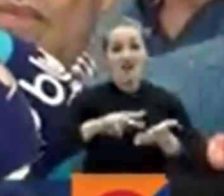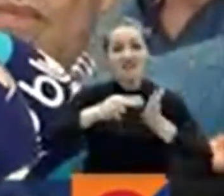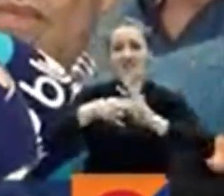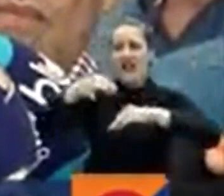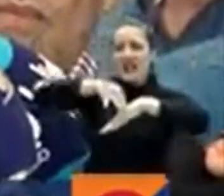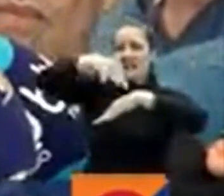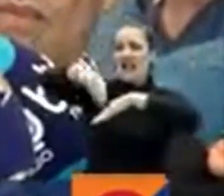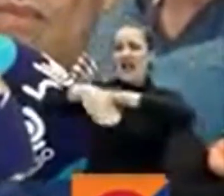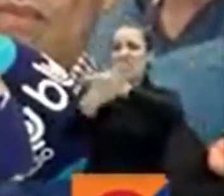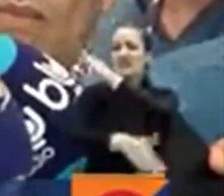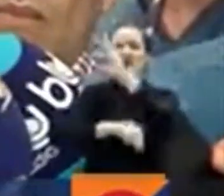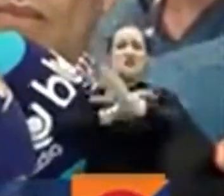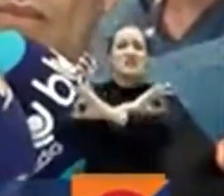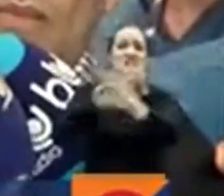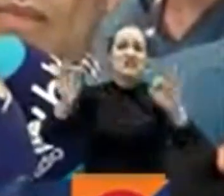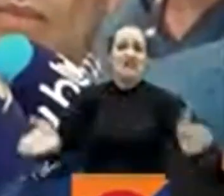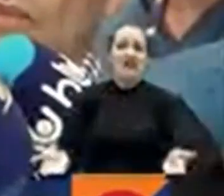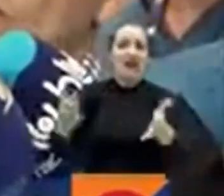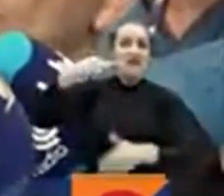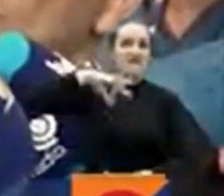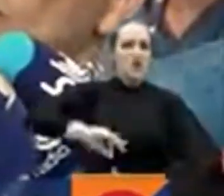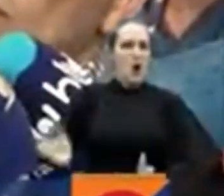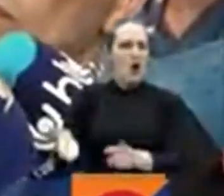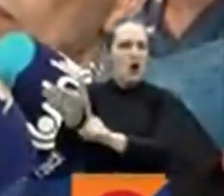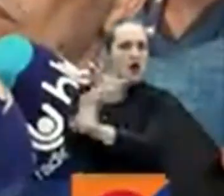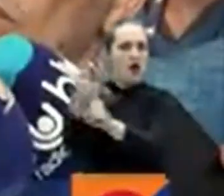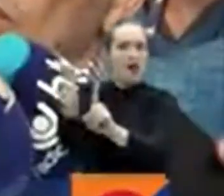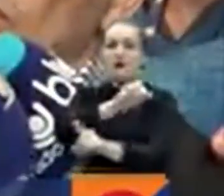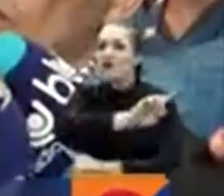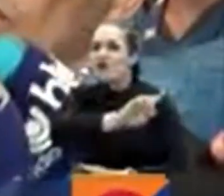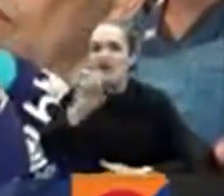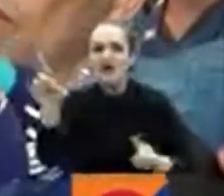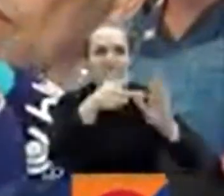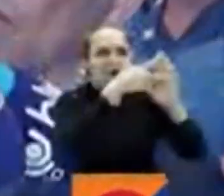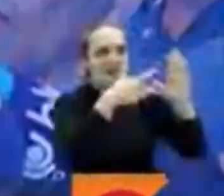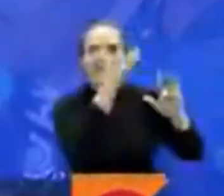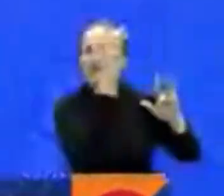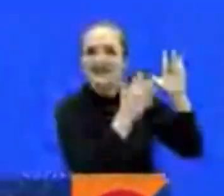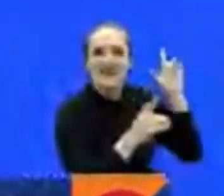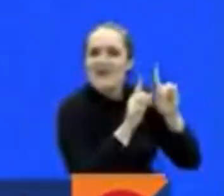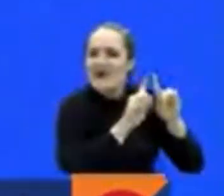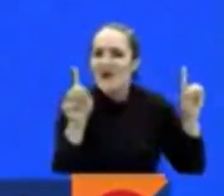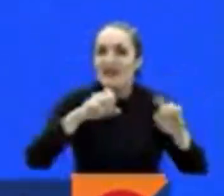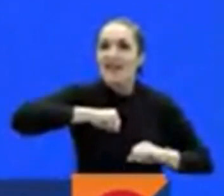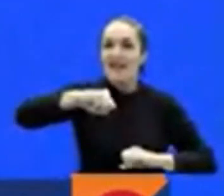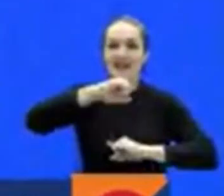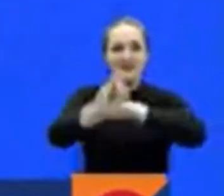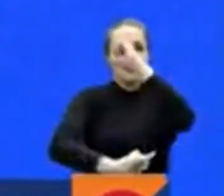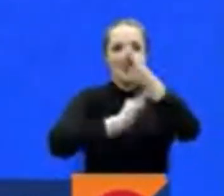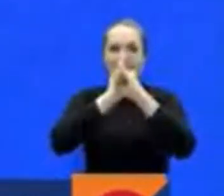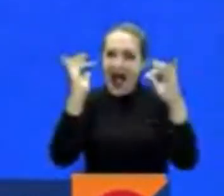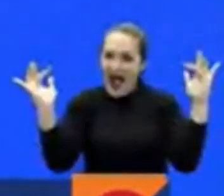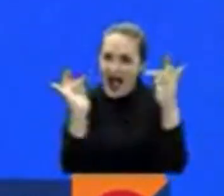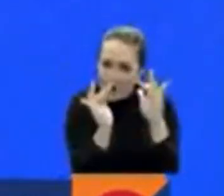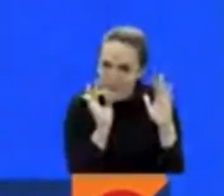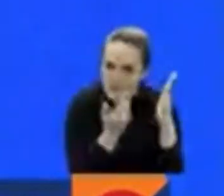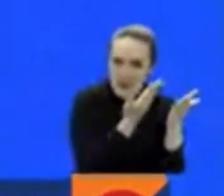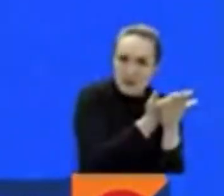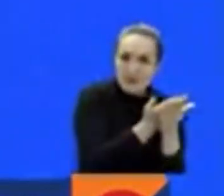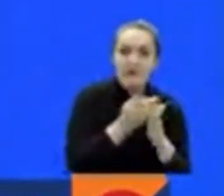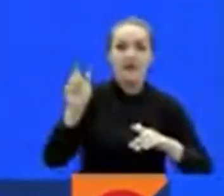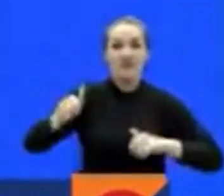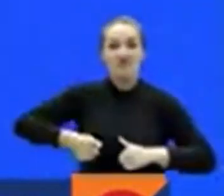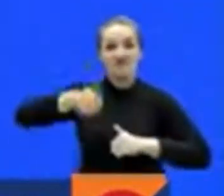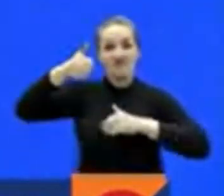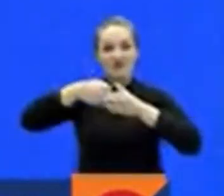o de una serie de beneficios que no concuerdan con la Constitución Nacional y el derecho internacional. El alto comisionado para la